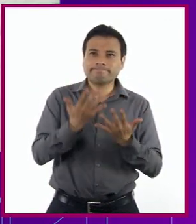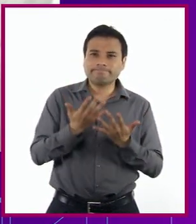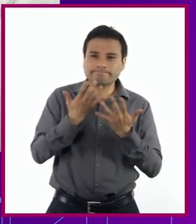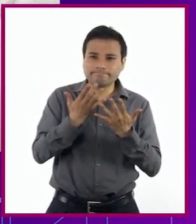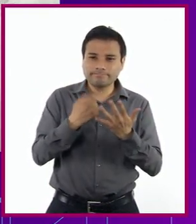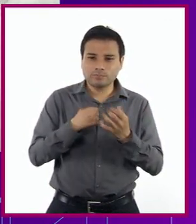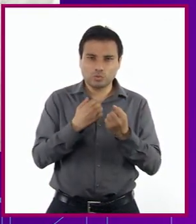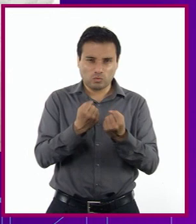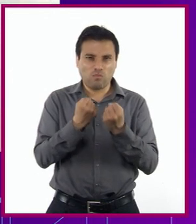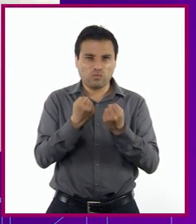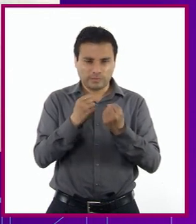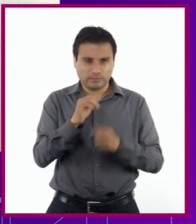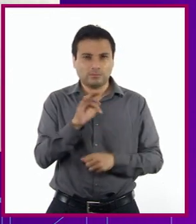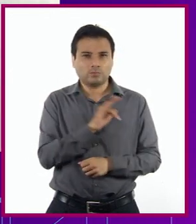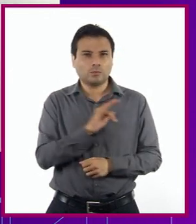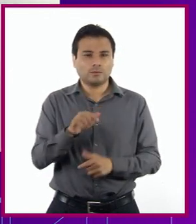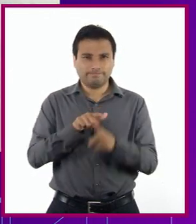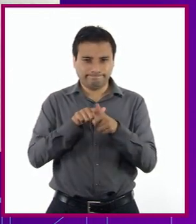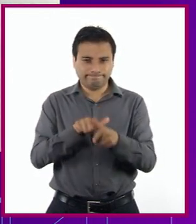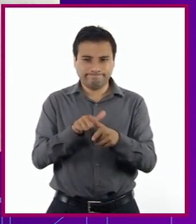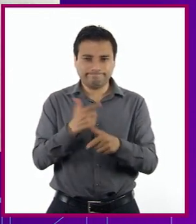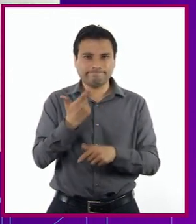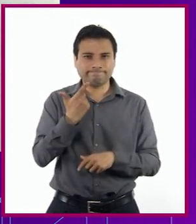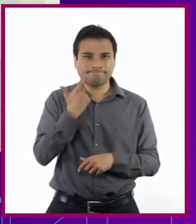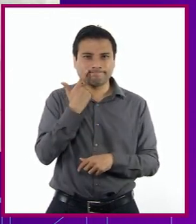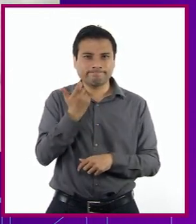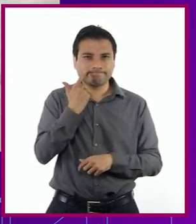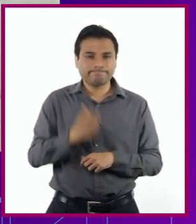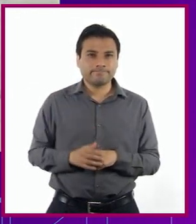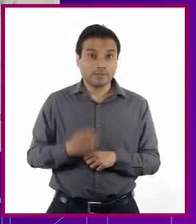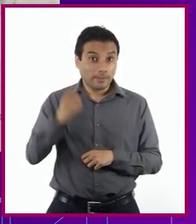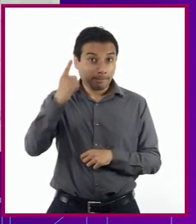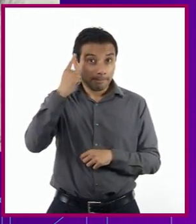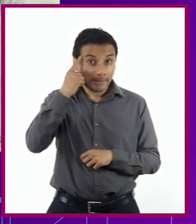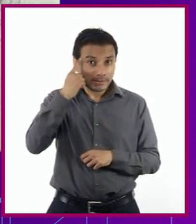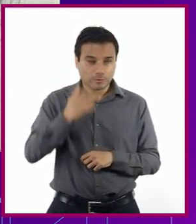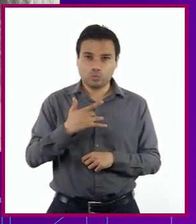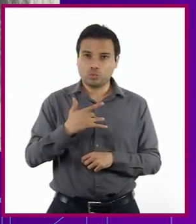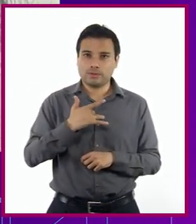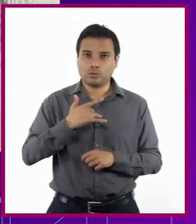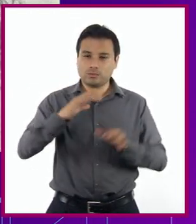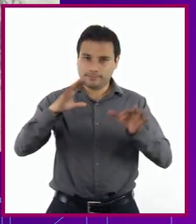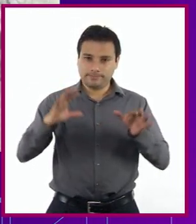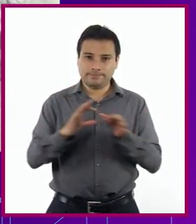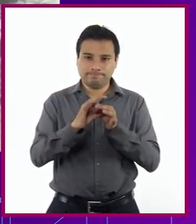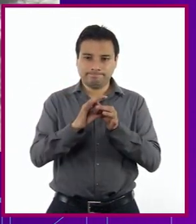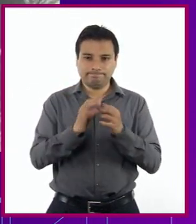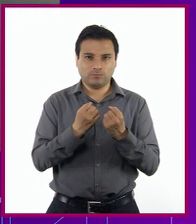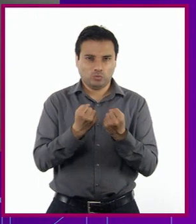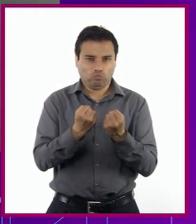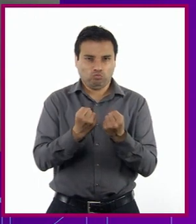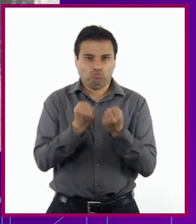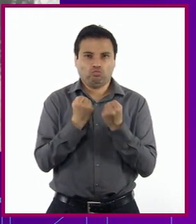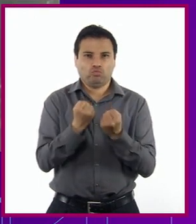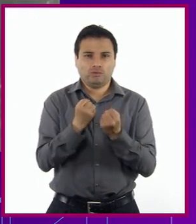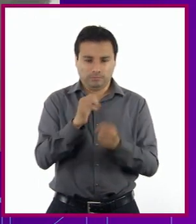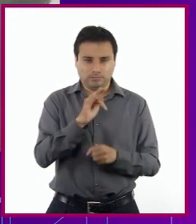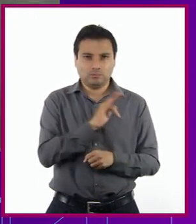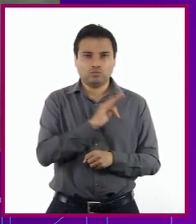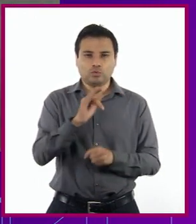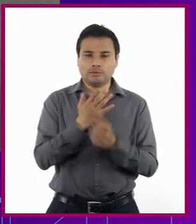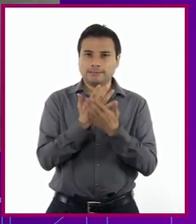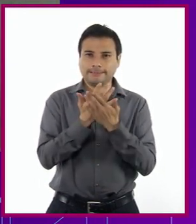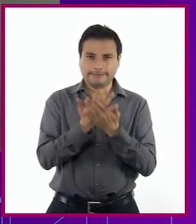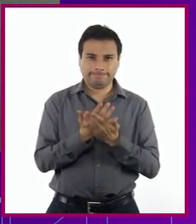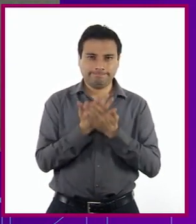fuerzas para seguir adelante. Conectar mi mente y mi corazón. Para sacar fuerza y esperar. Tener